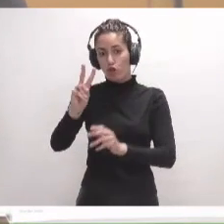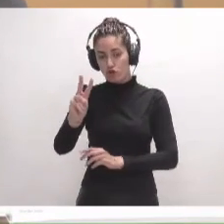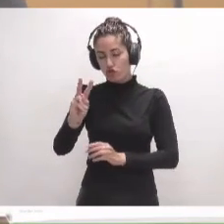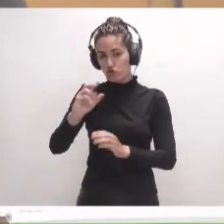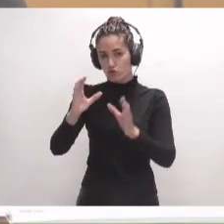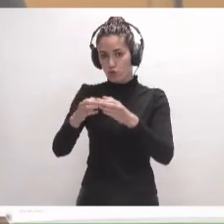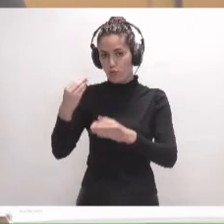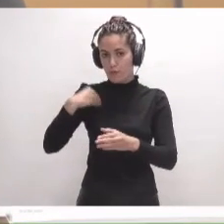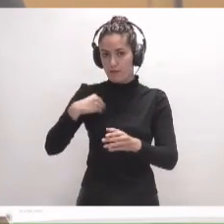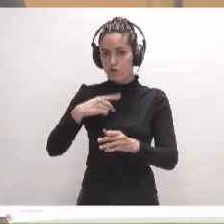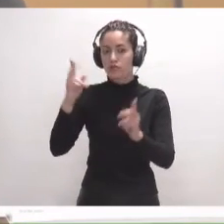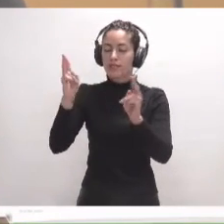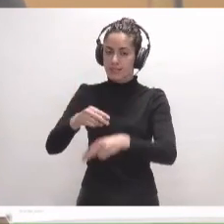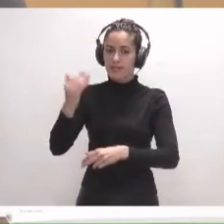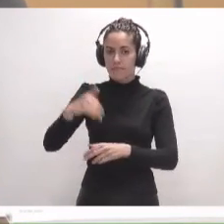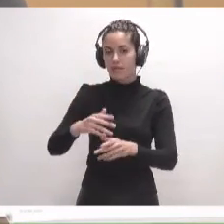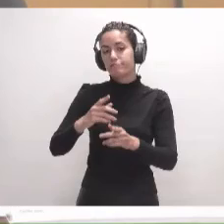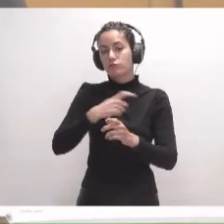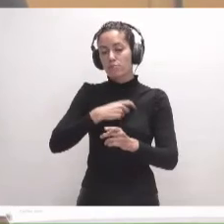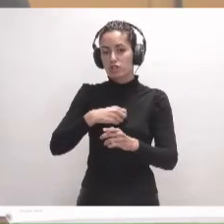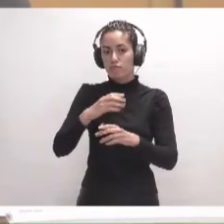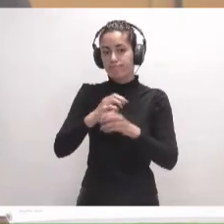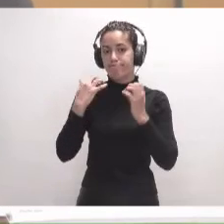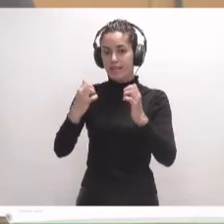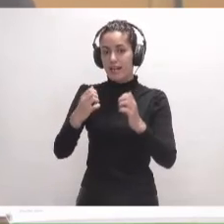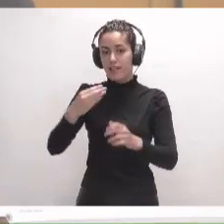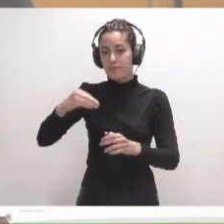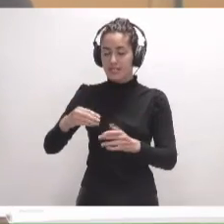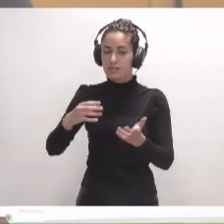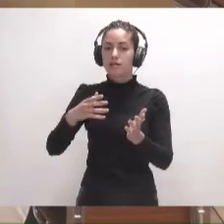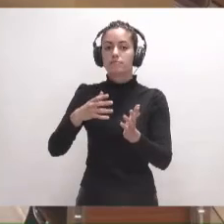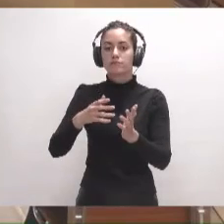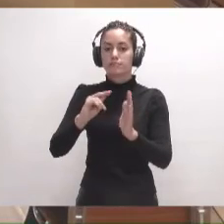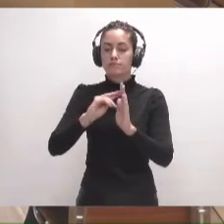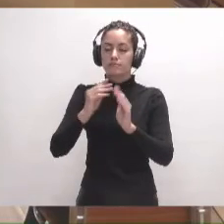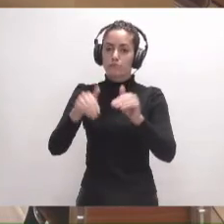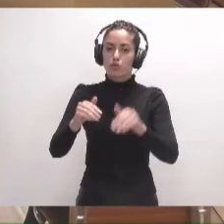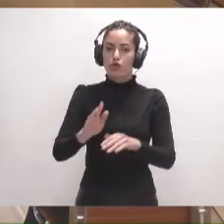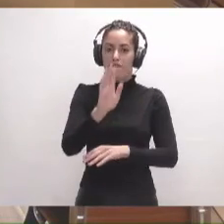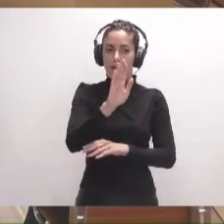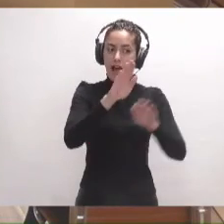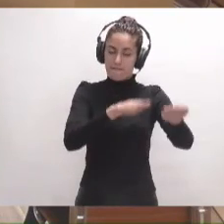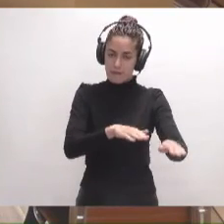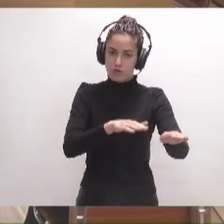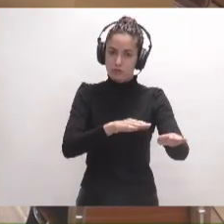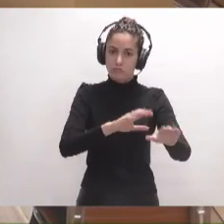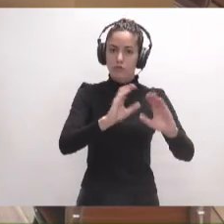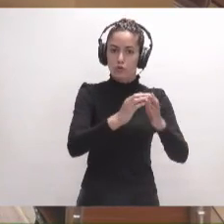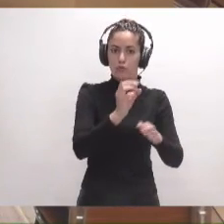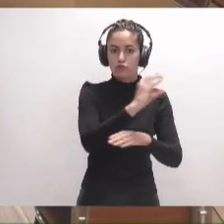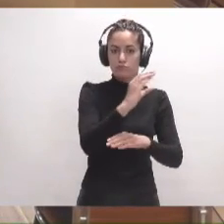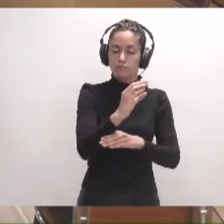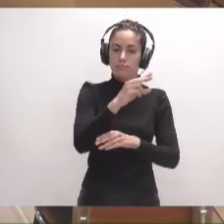grupo que también fue rechazada en la Comisión Plenaria de Presidencia. Votos a favor de la enmienda número dos del grupo Coalición Canaria PNC.